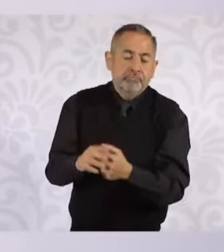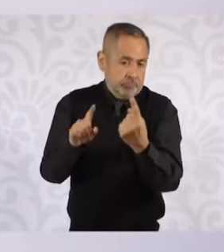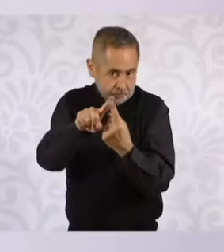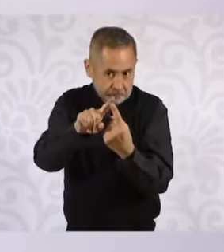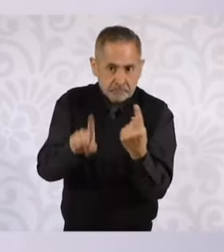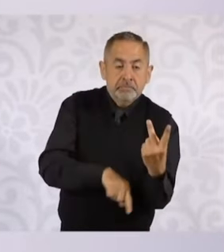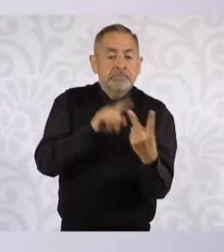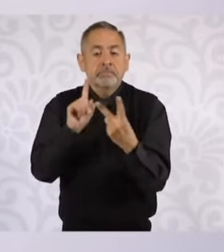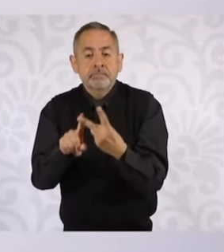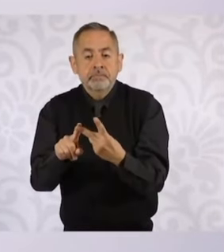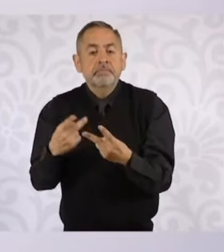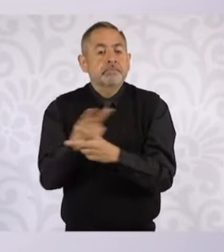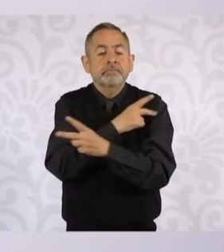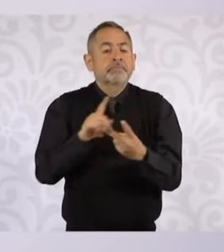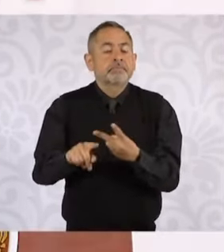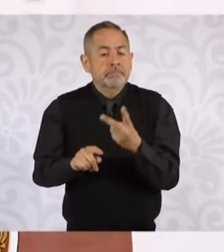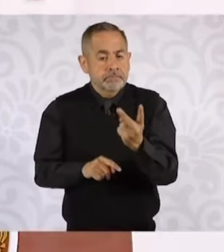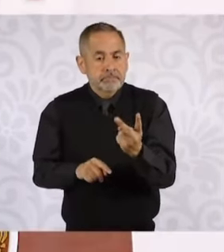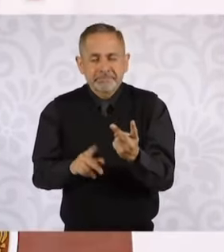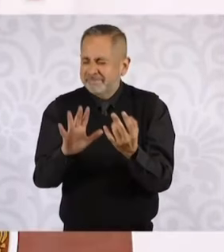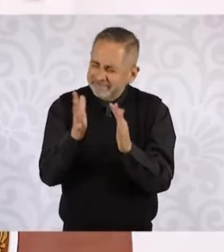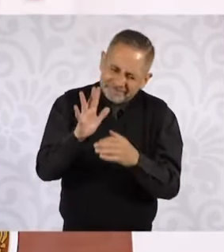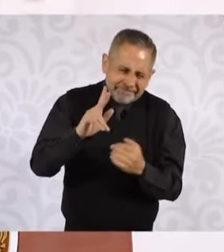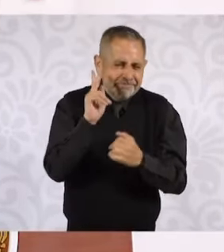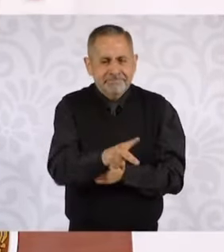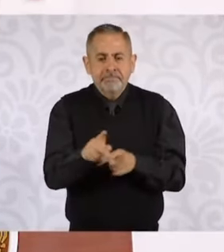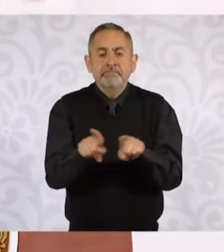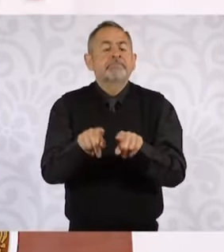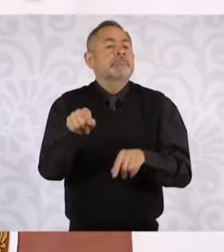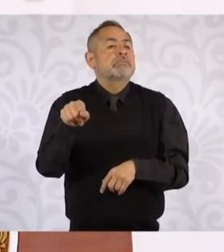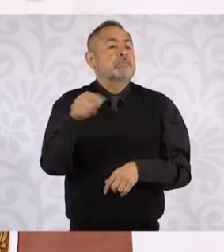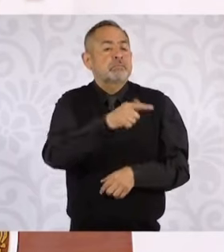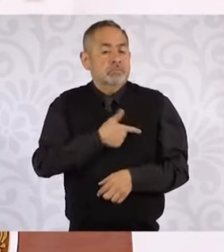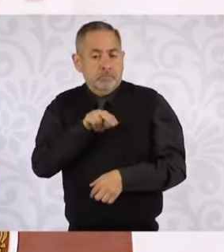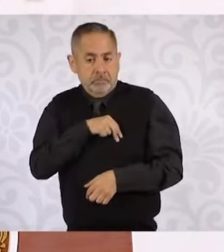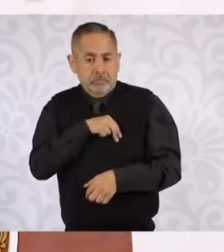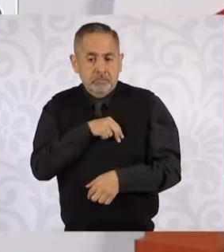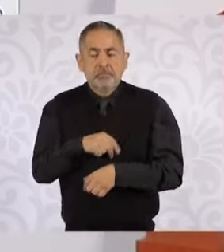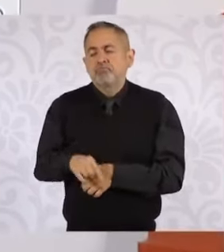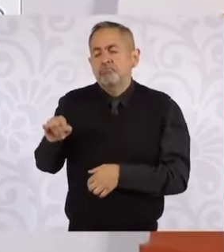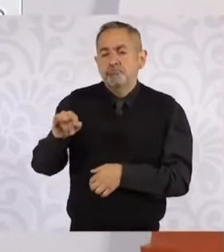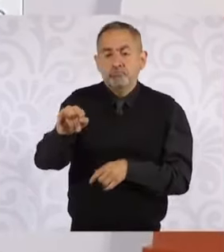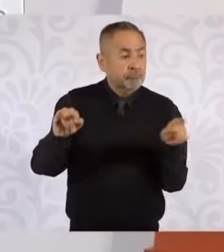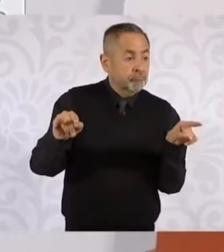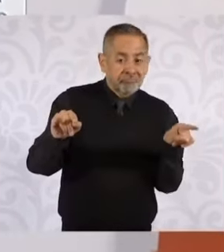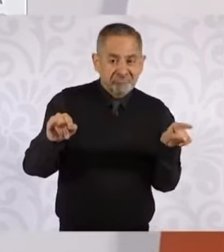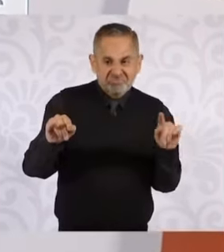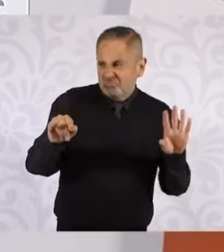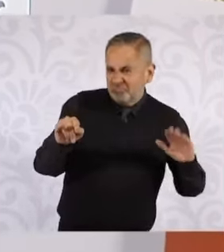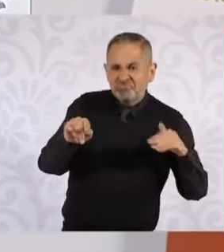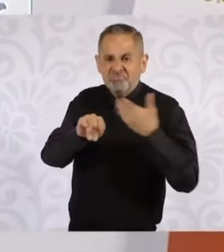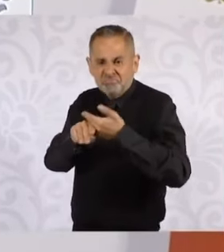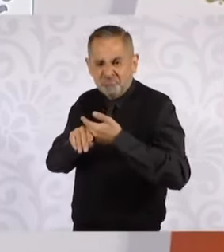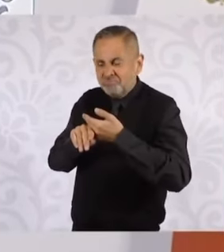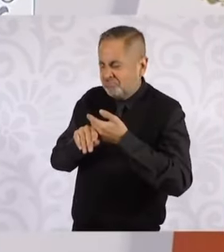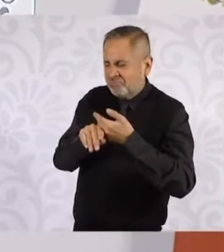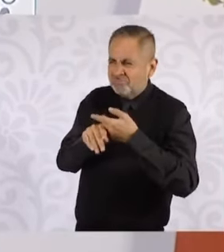El otro caso es un caso similar, pero con la Guardia Nacional, en donde hay una agresión a la Guardia Nacional